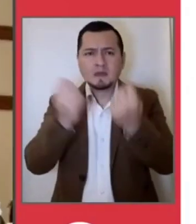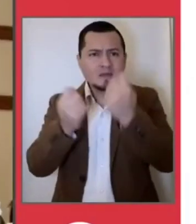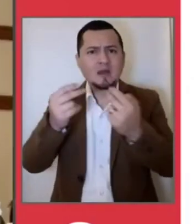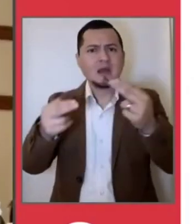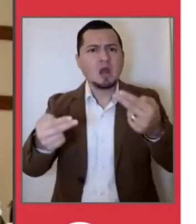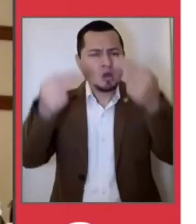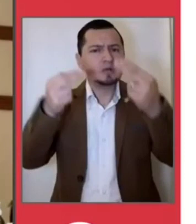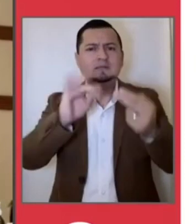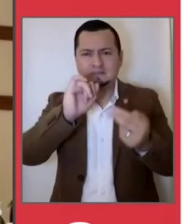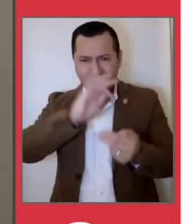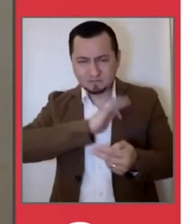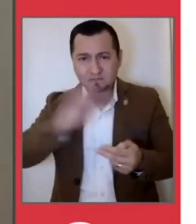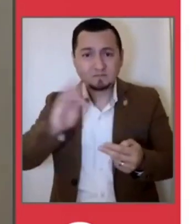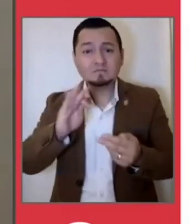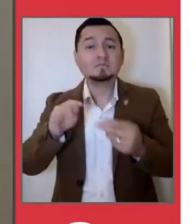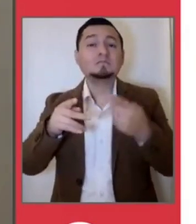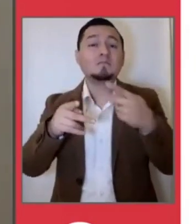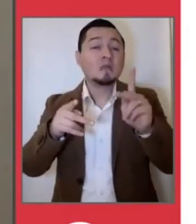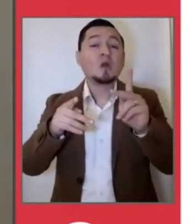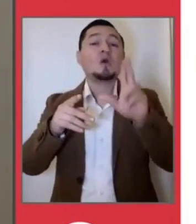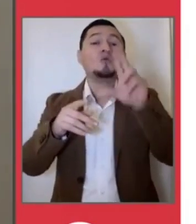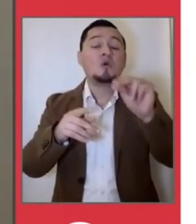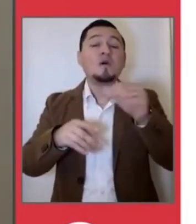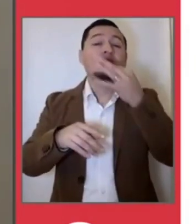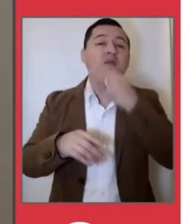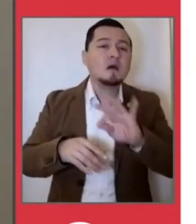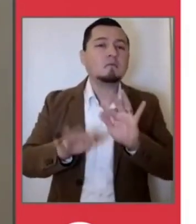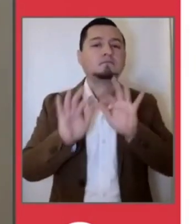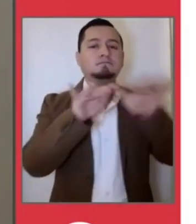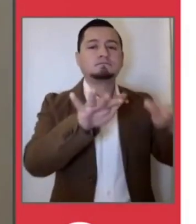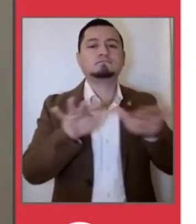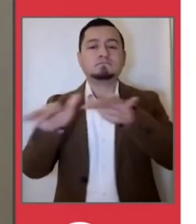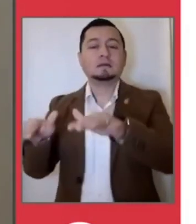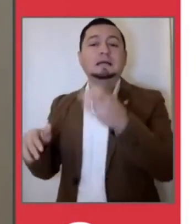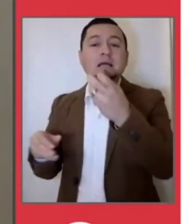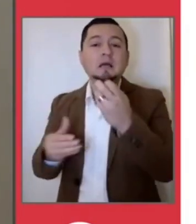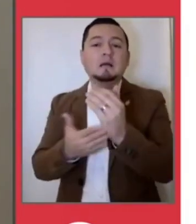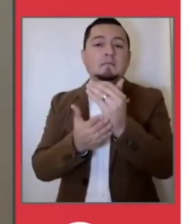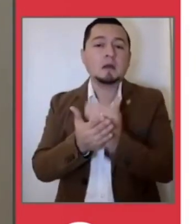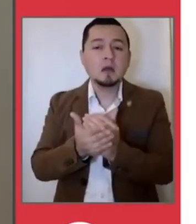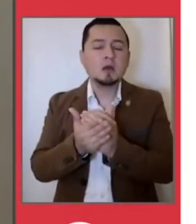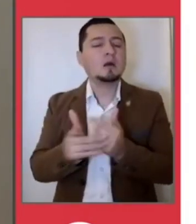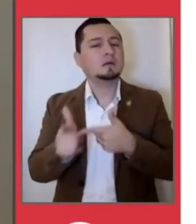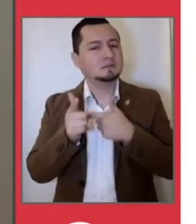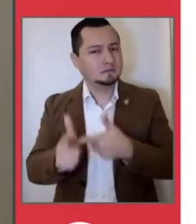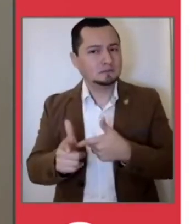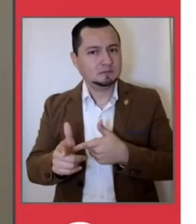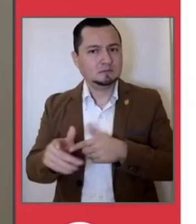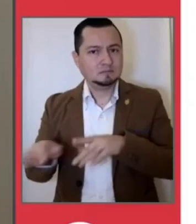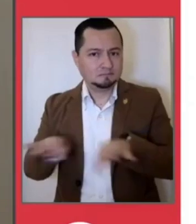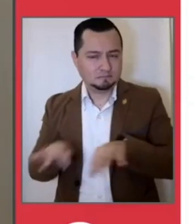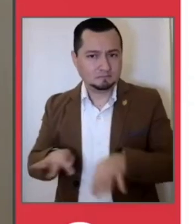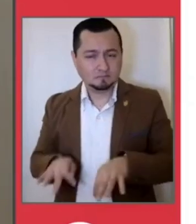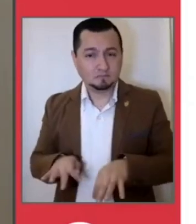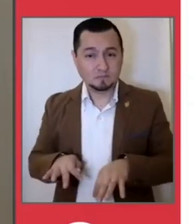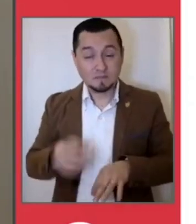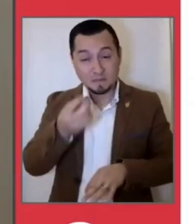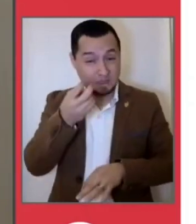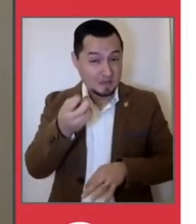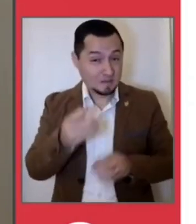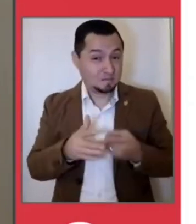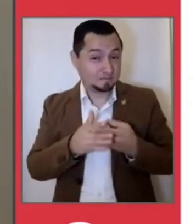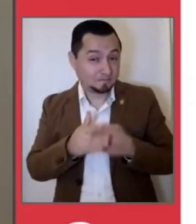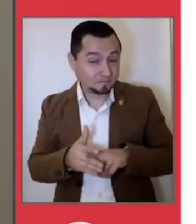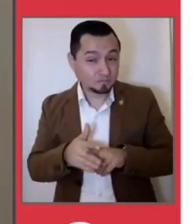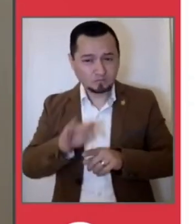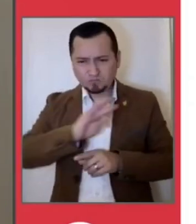estrategia. Si nos dejamos de reunir, si dejamos de salir para lo que no es necesario, la gente puede seguir trabajando. A partir de esto, podemos decir